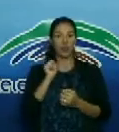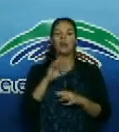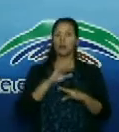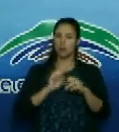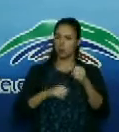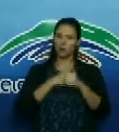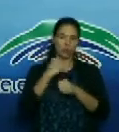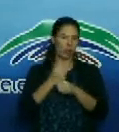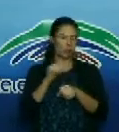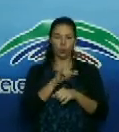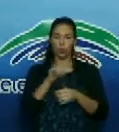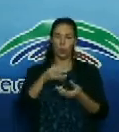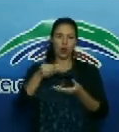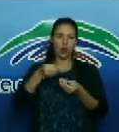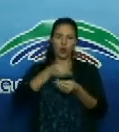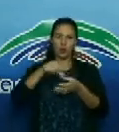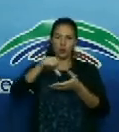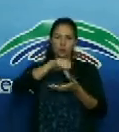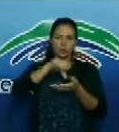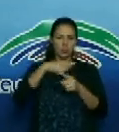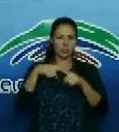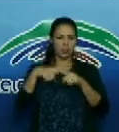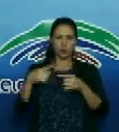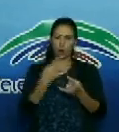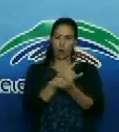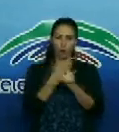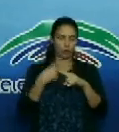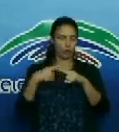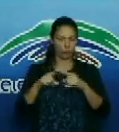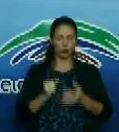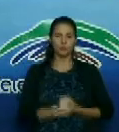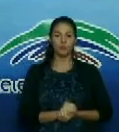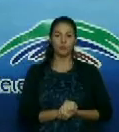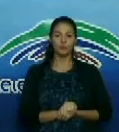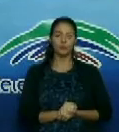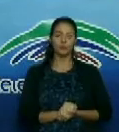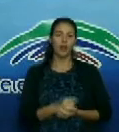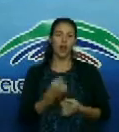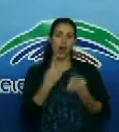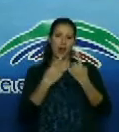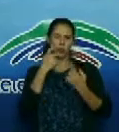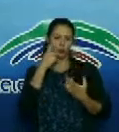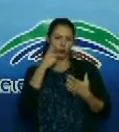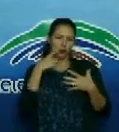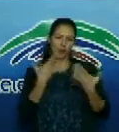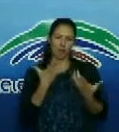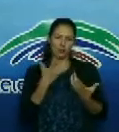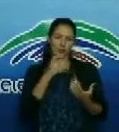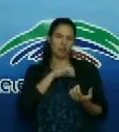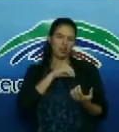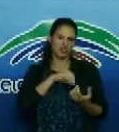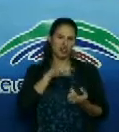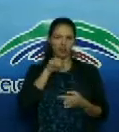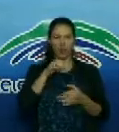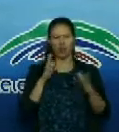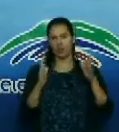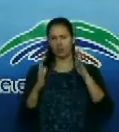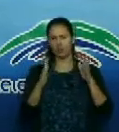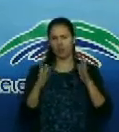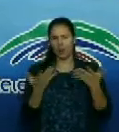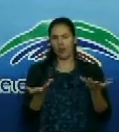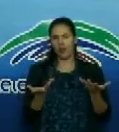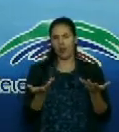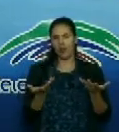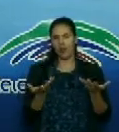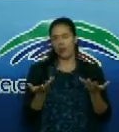y la limpieza constante del servicio. Algo interesante que le haya pasado en esta etapa allí, en la terapia